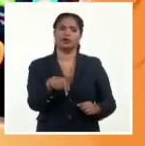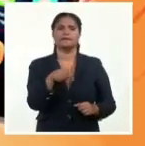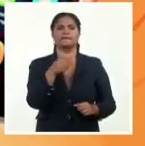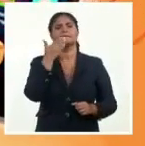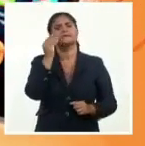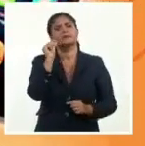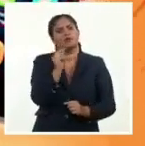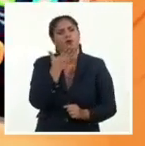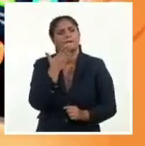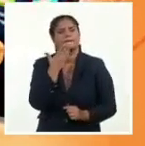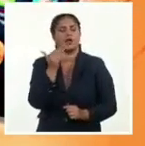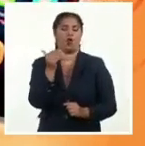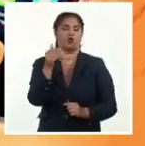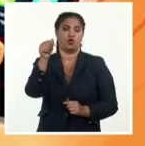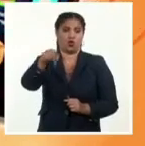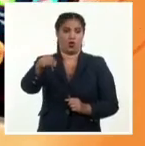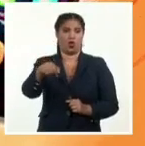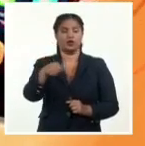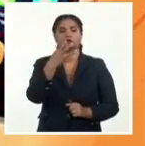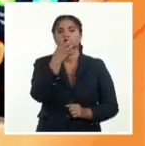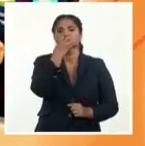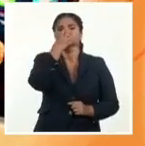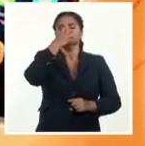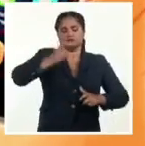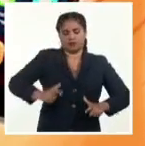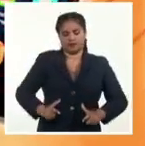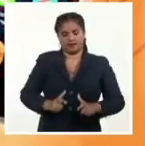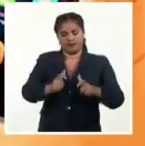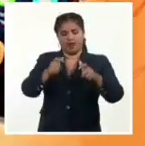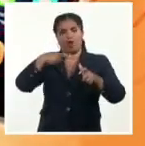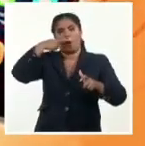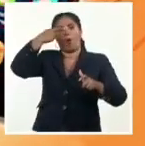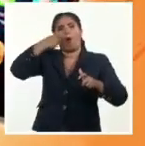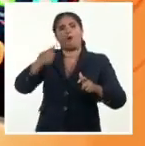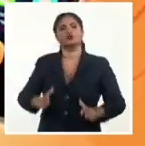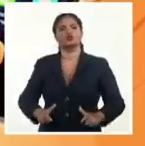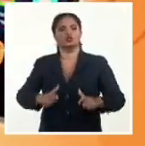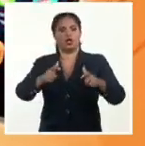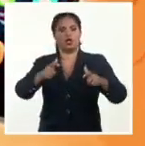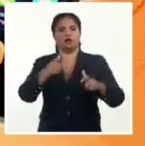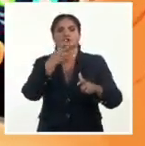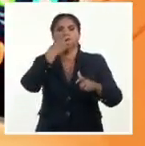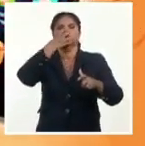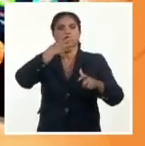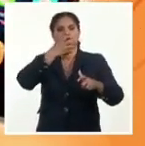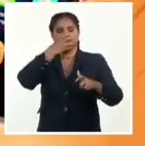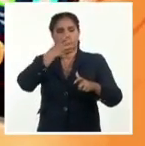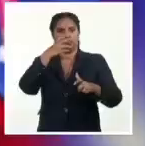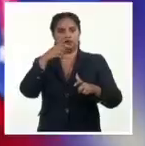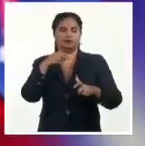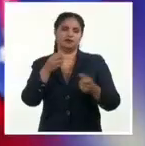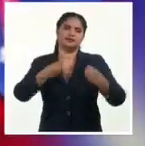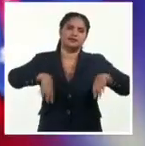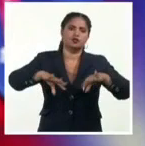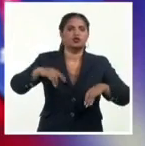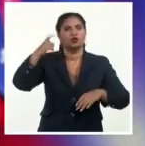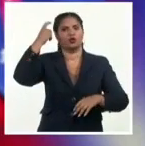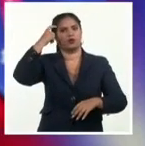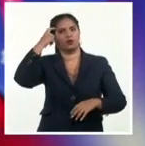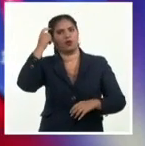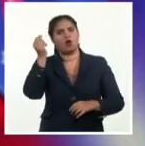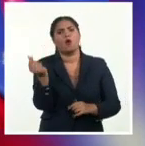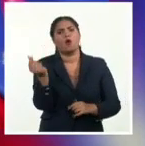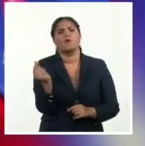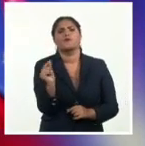ventilando en espontánea con apoyo de oxígeno. Desde el punto de vista neurológico ha habido una mejoría progresiva